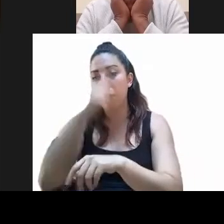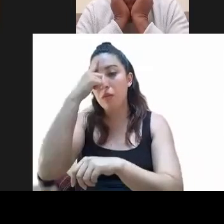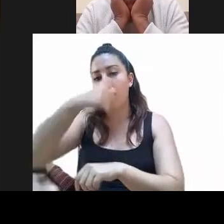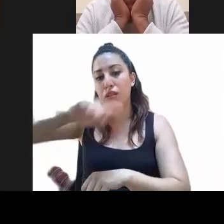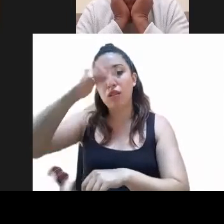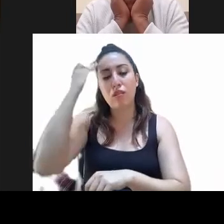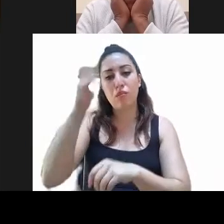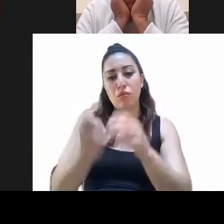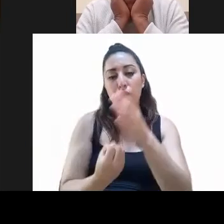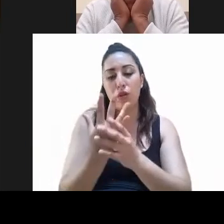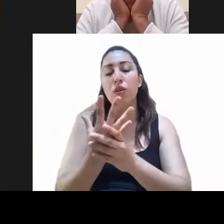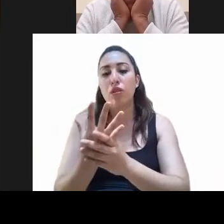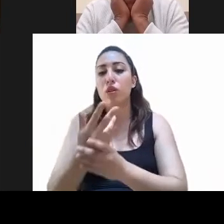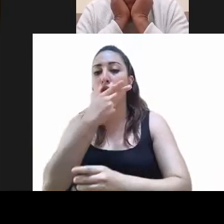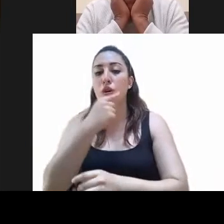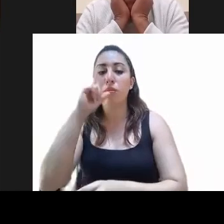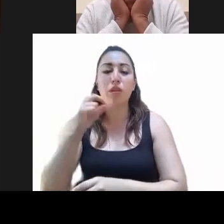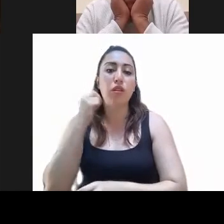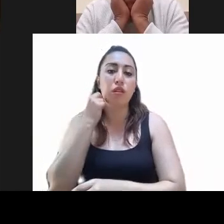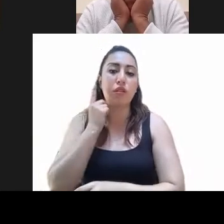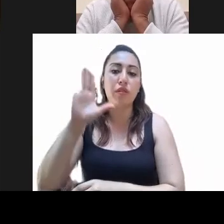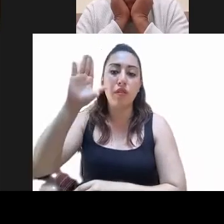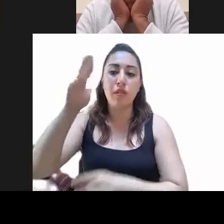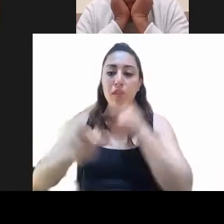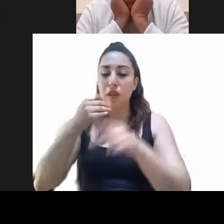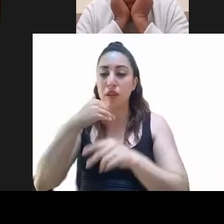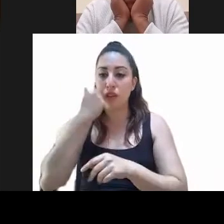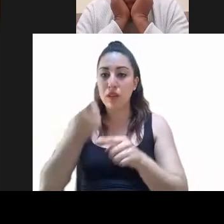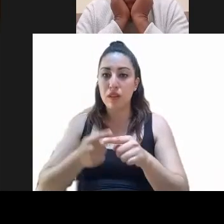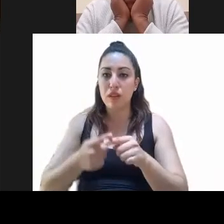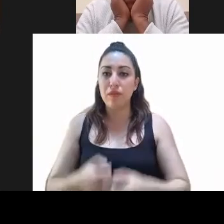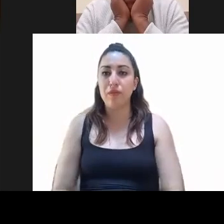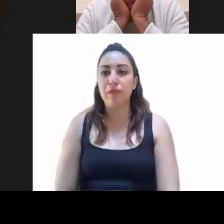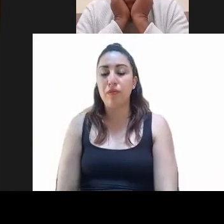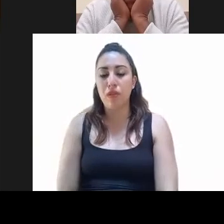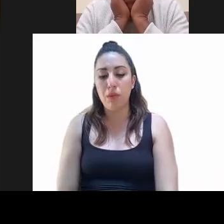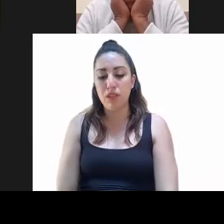consulta a las y los diputados si desean realizar algún comentario al respecto de dicho dictamen.